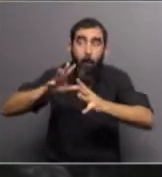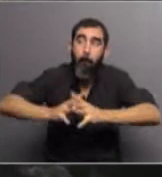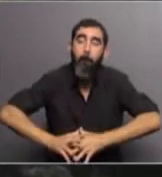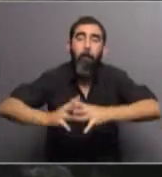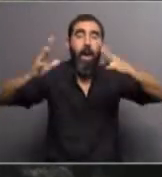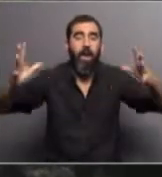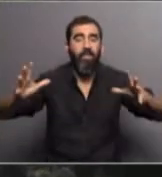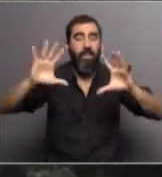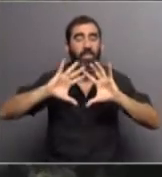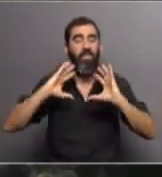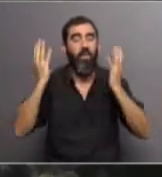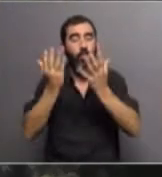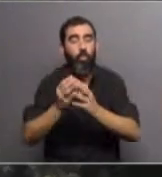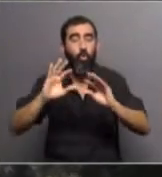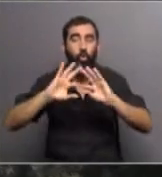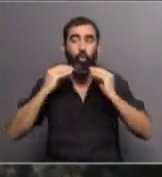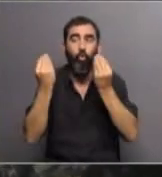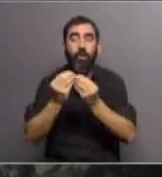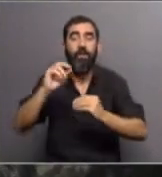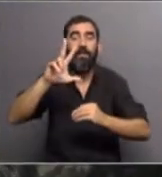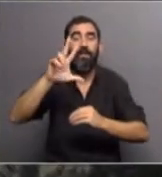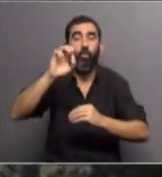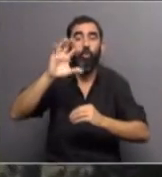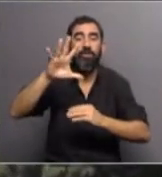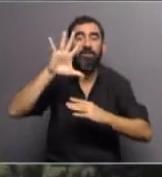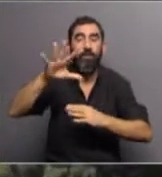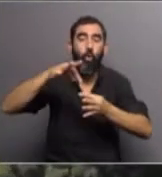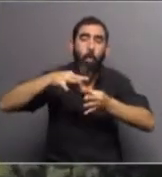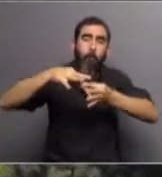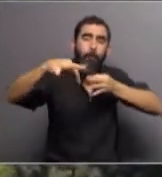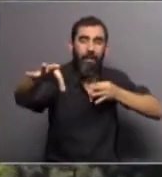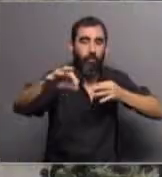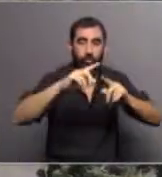del mundo, con un diámetro de 305 metros, un gigante,